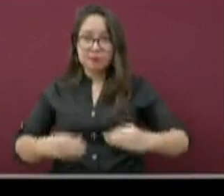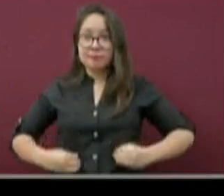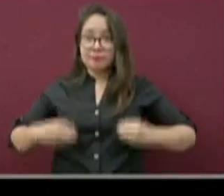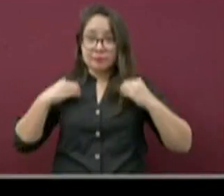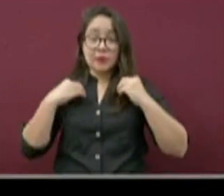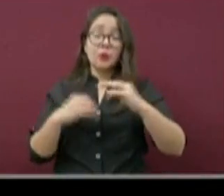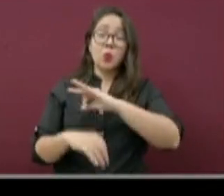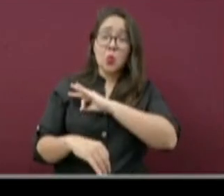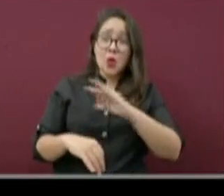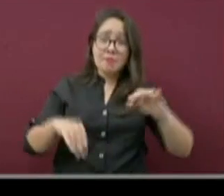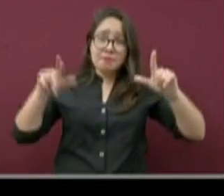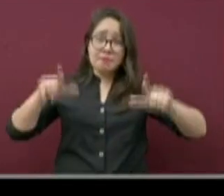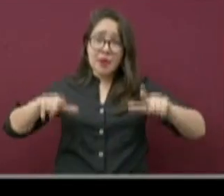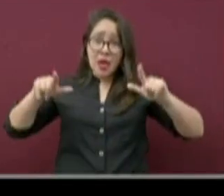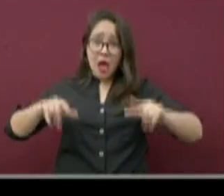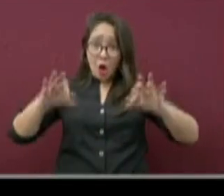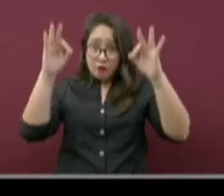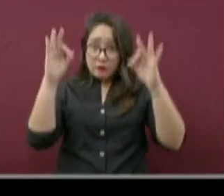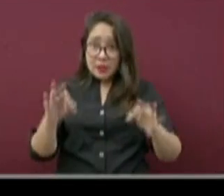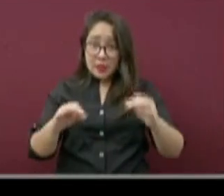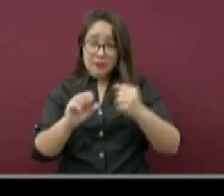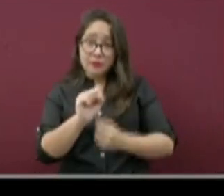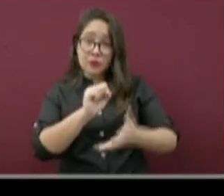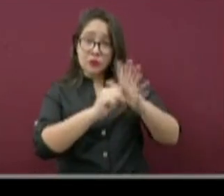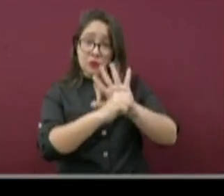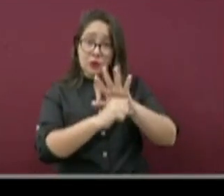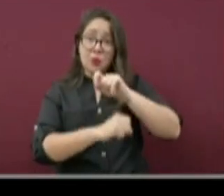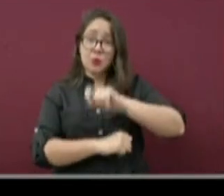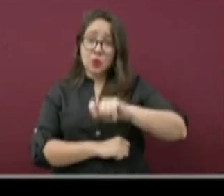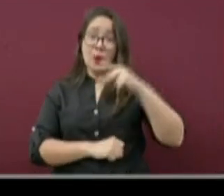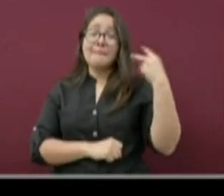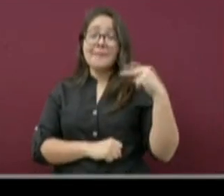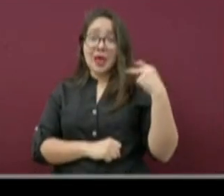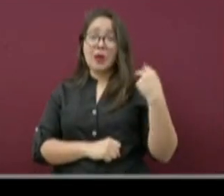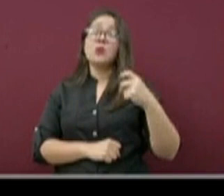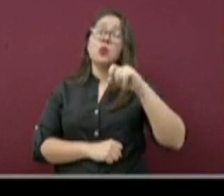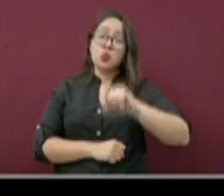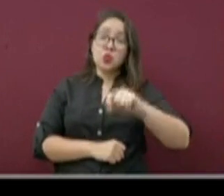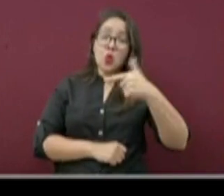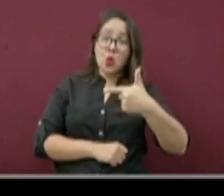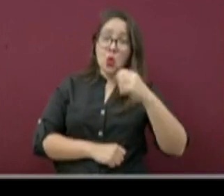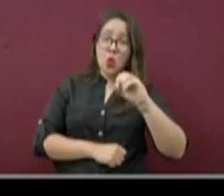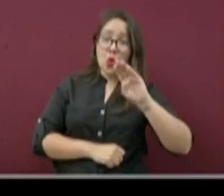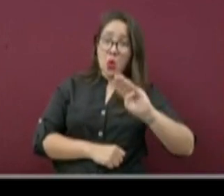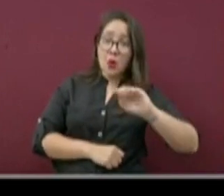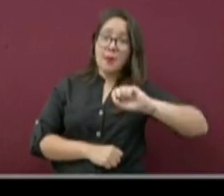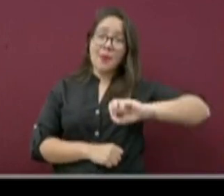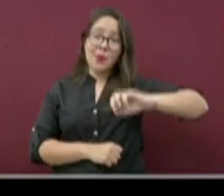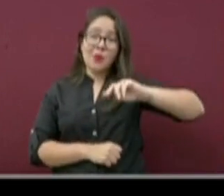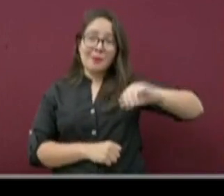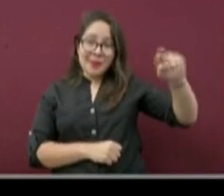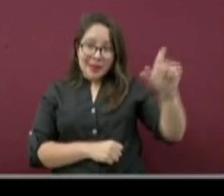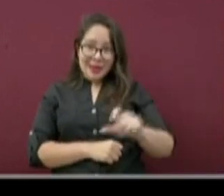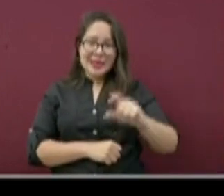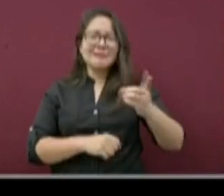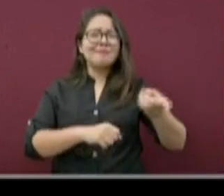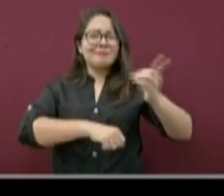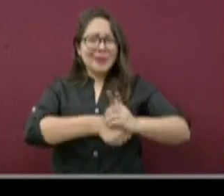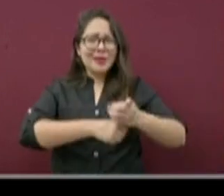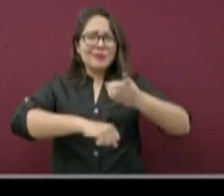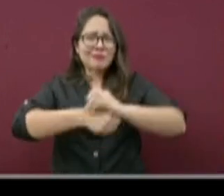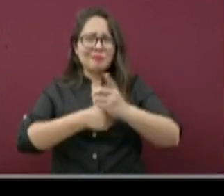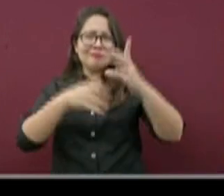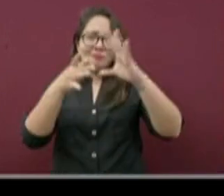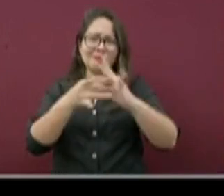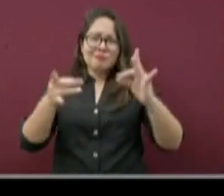visitar la página oficial coronavirus.veracruz.gov.mx, en donde diariamente se actualiza la información del